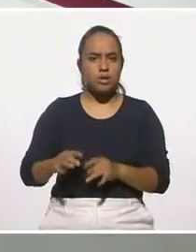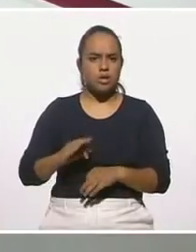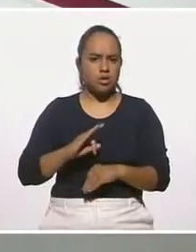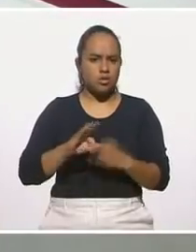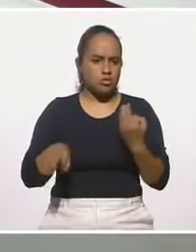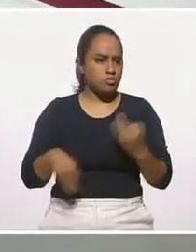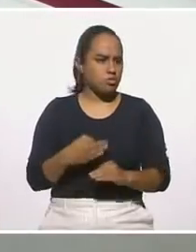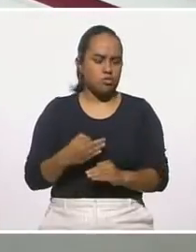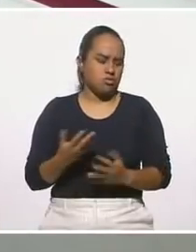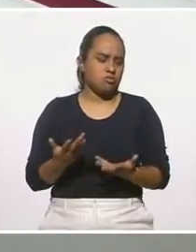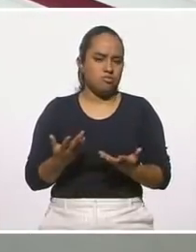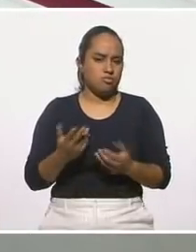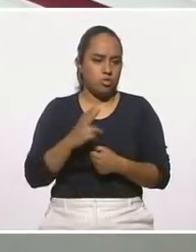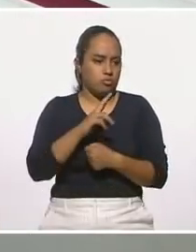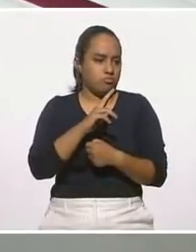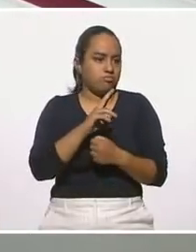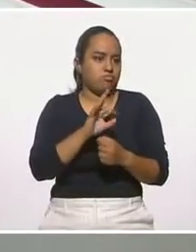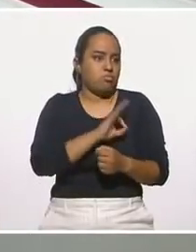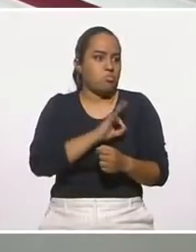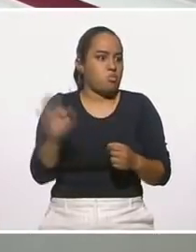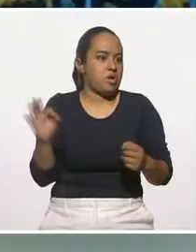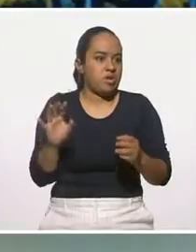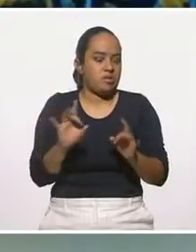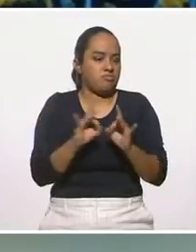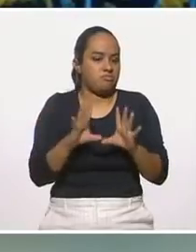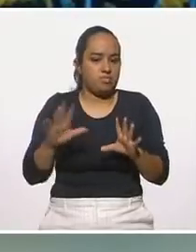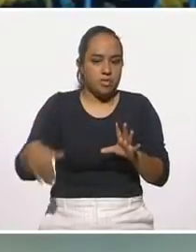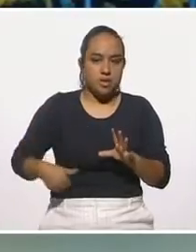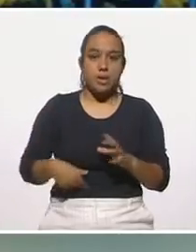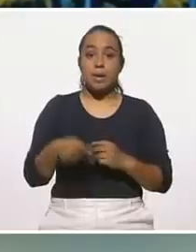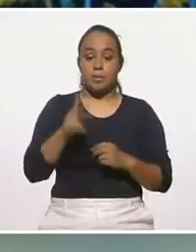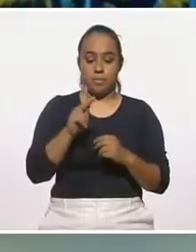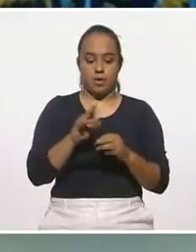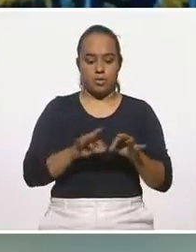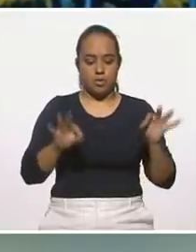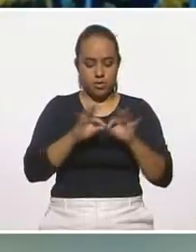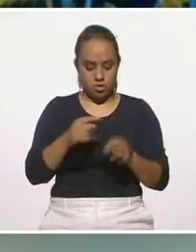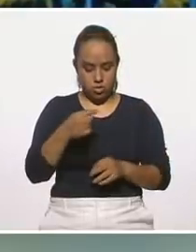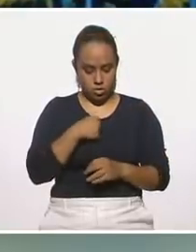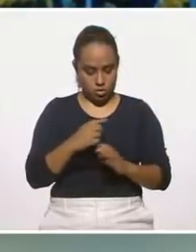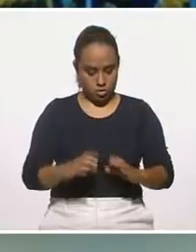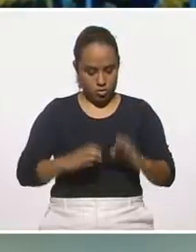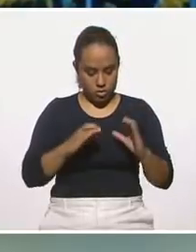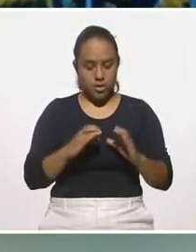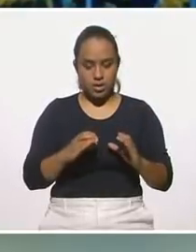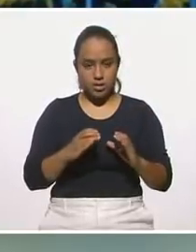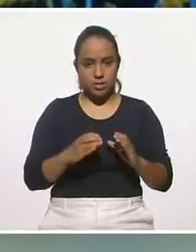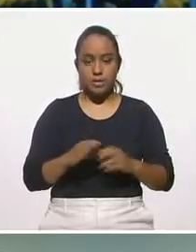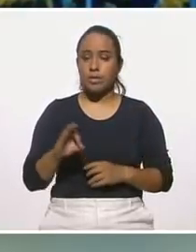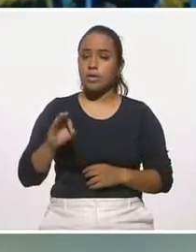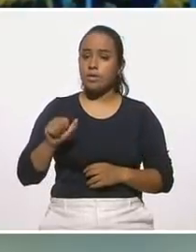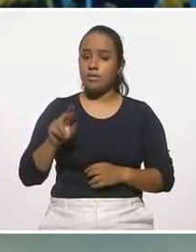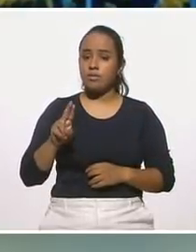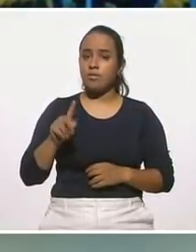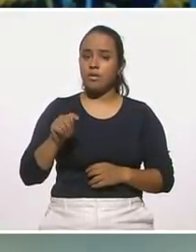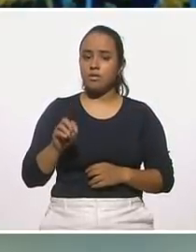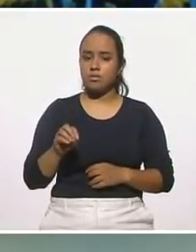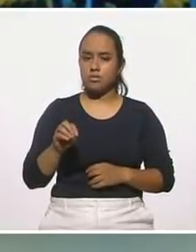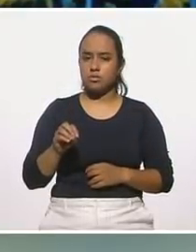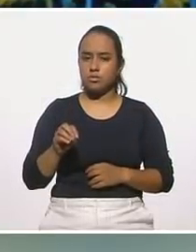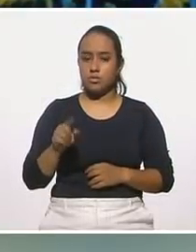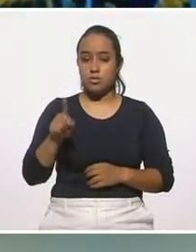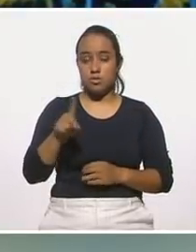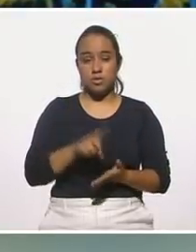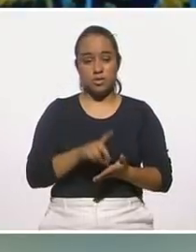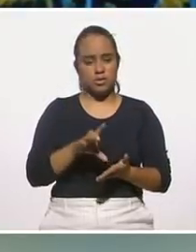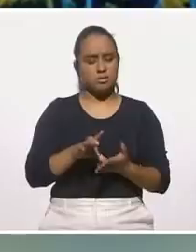también expuestos en algún momento, pero el autocuidado es muy importante. Pero entonces Fausto, a pesar de